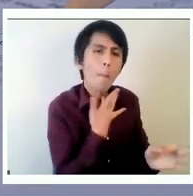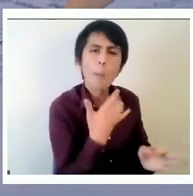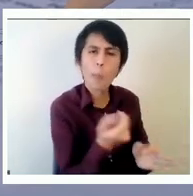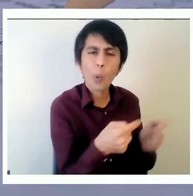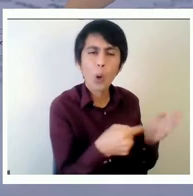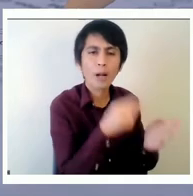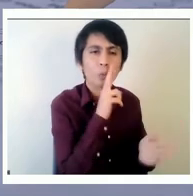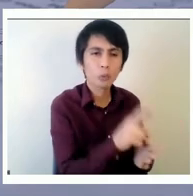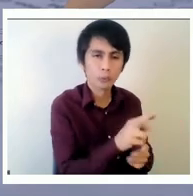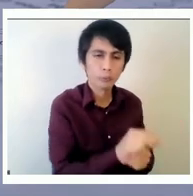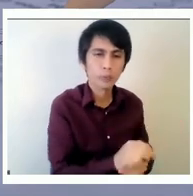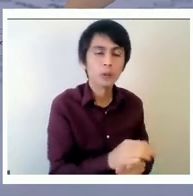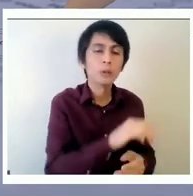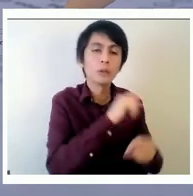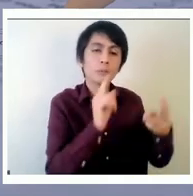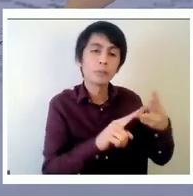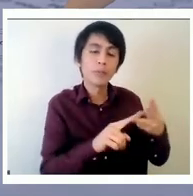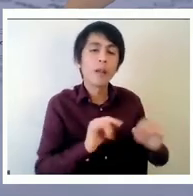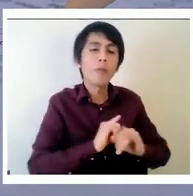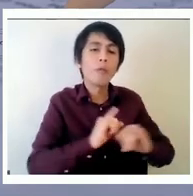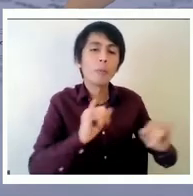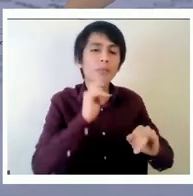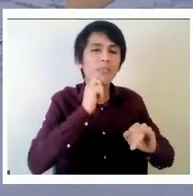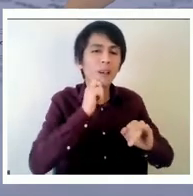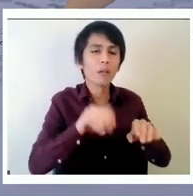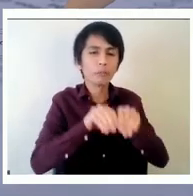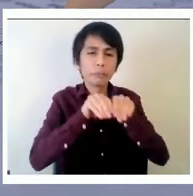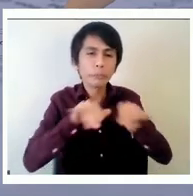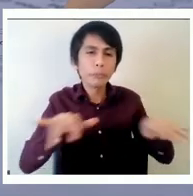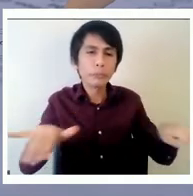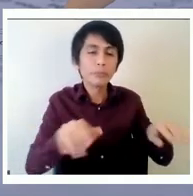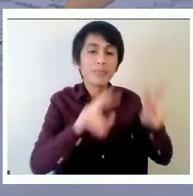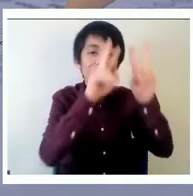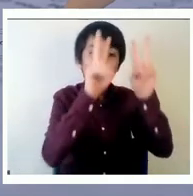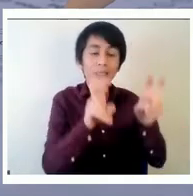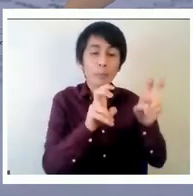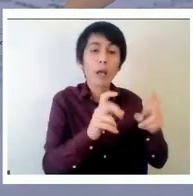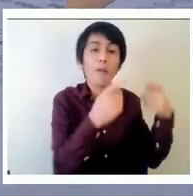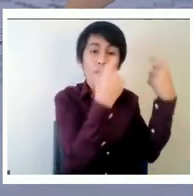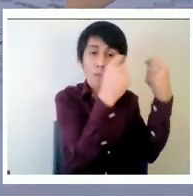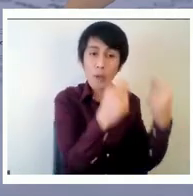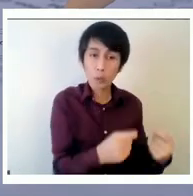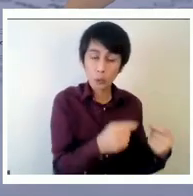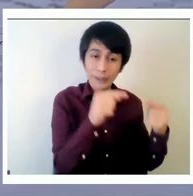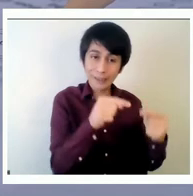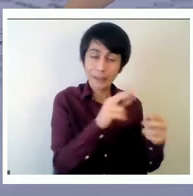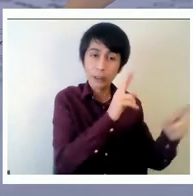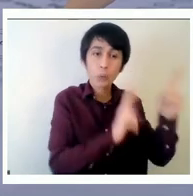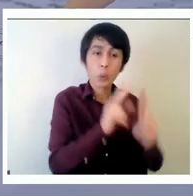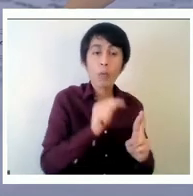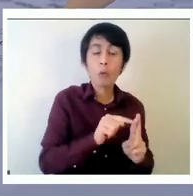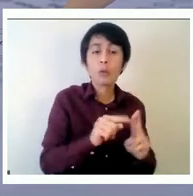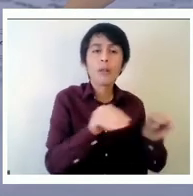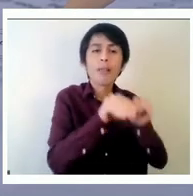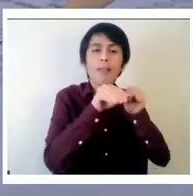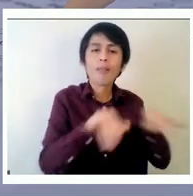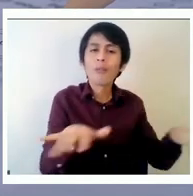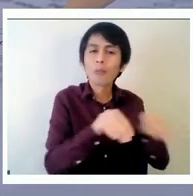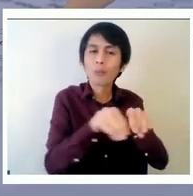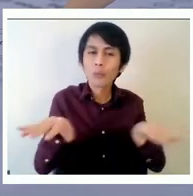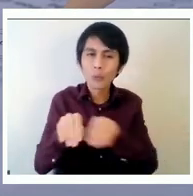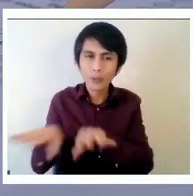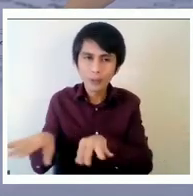que es difundir lo más posible los resultados de las evaluaciones asegurar que sean bien comprendidas por todos los actores de la